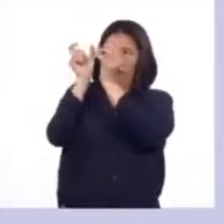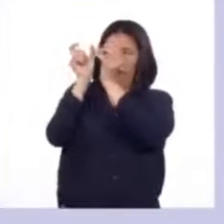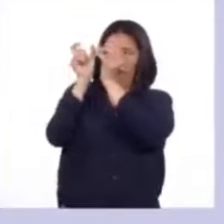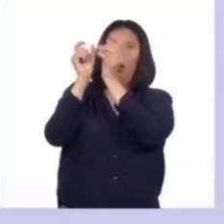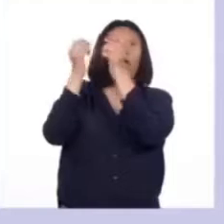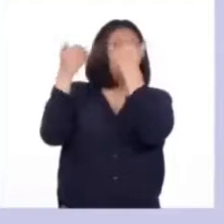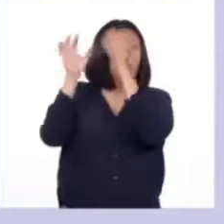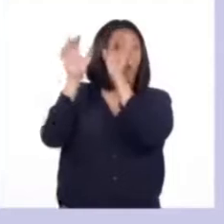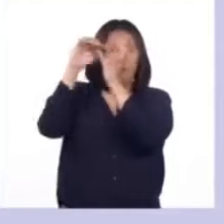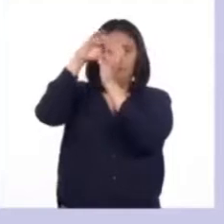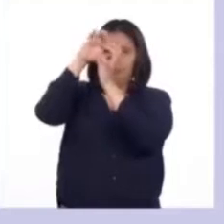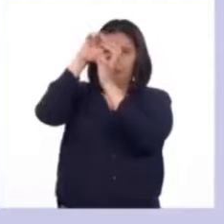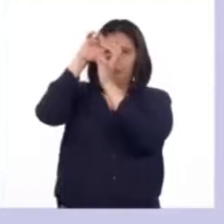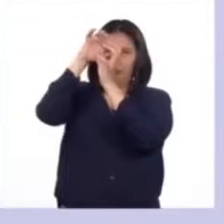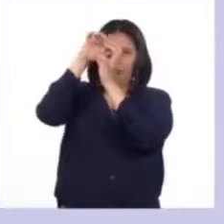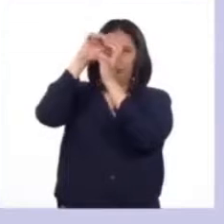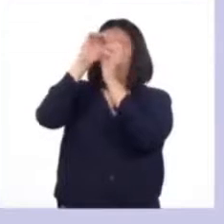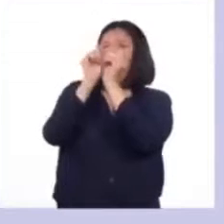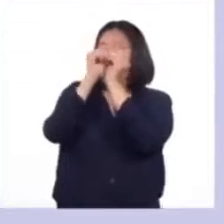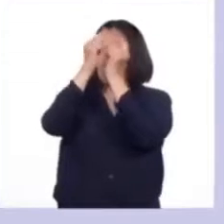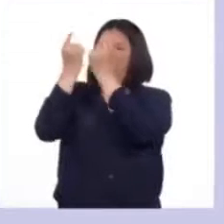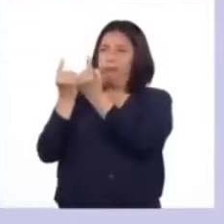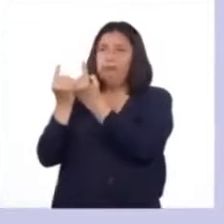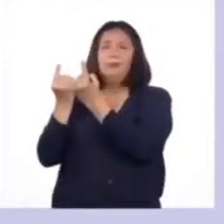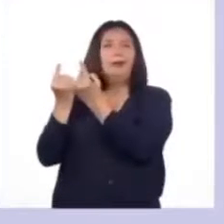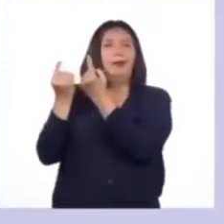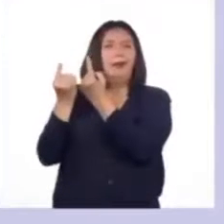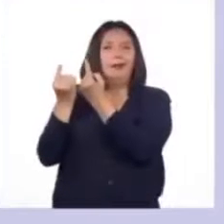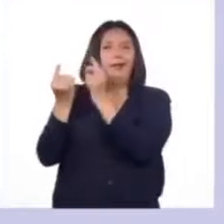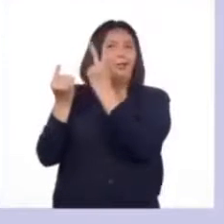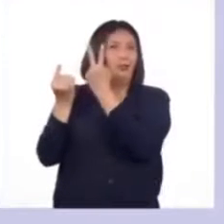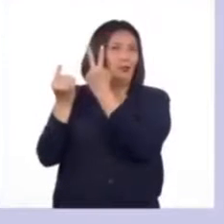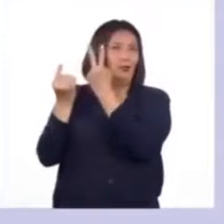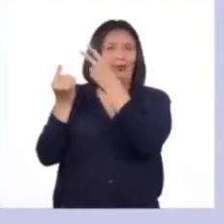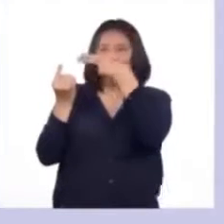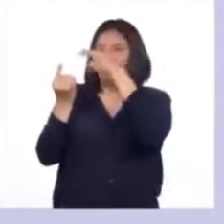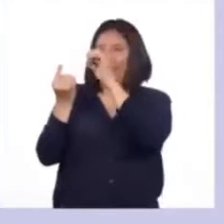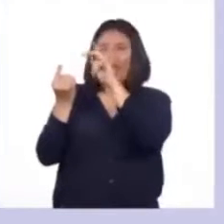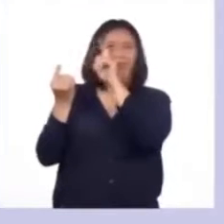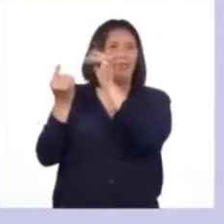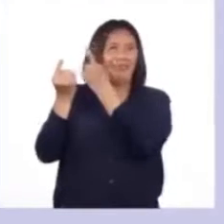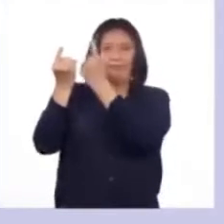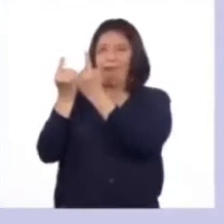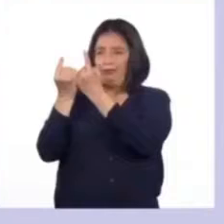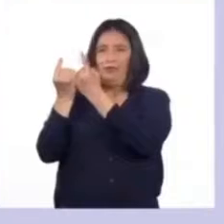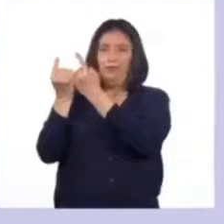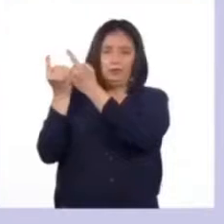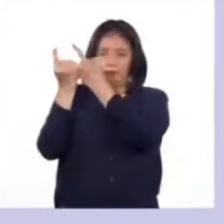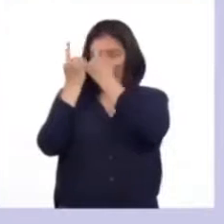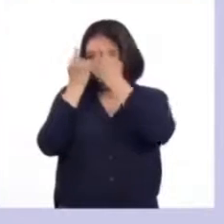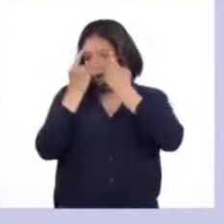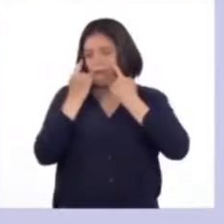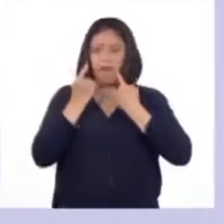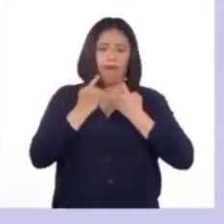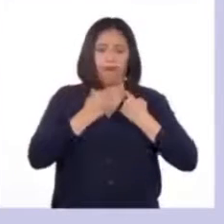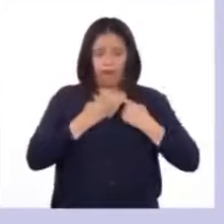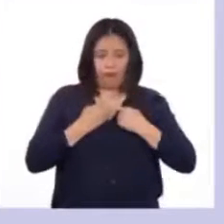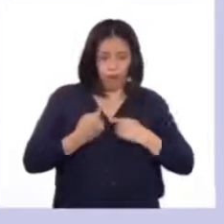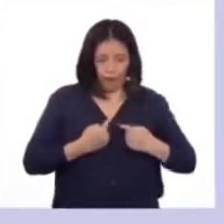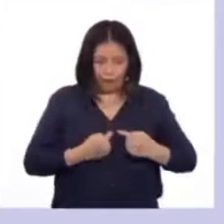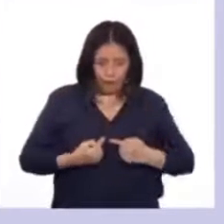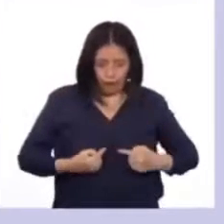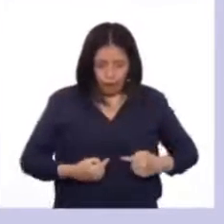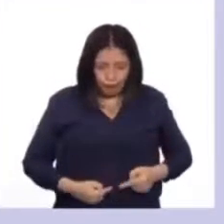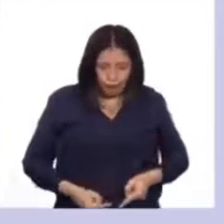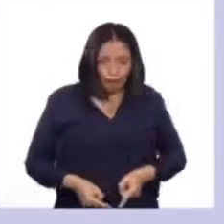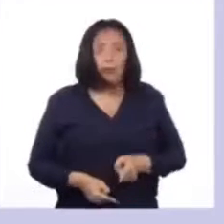Cuando llega allí, la glándula pituitaria se activa y produce dos hormonas que emprenden un largo viaje